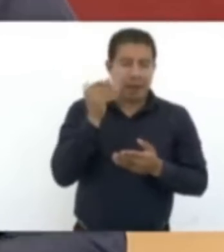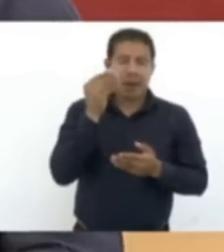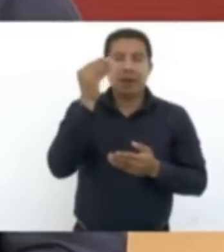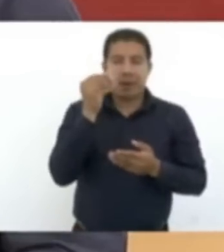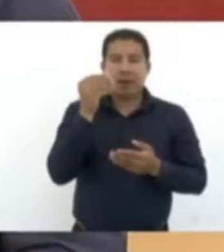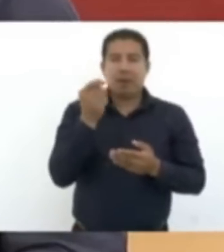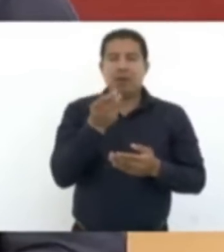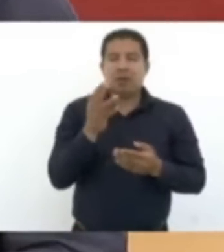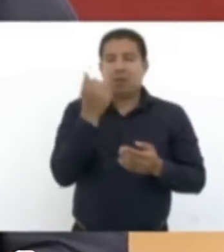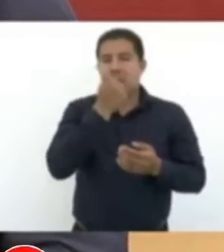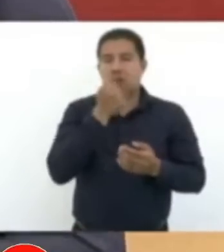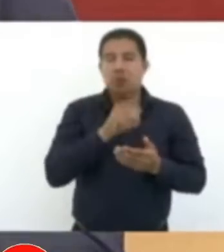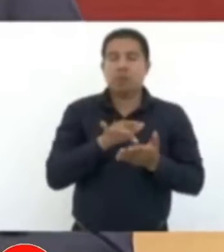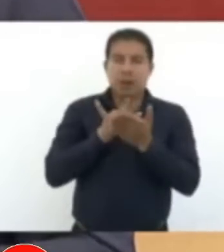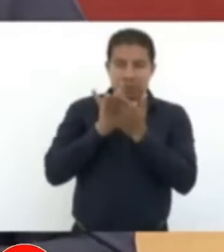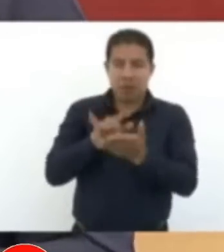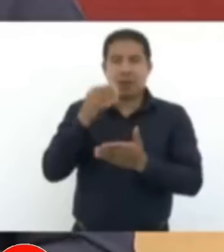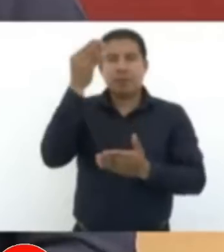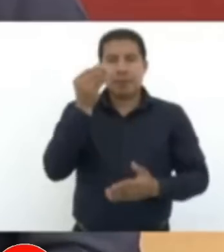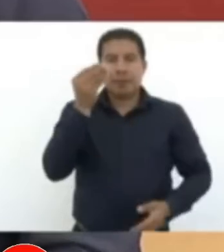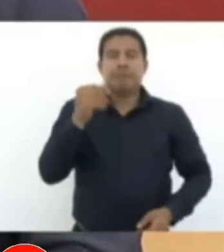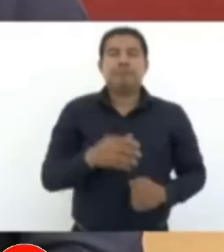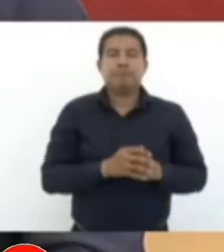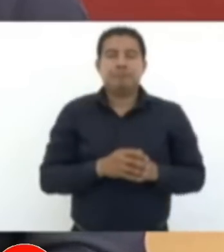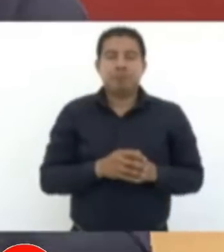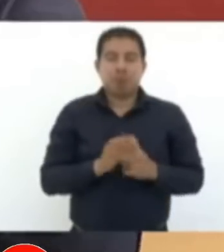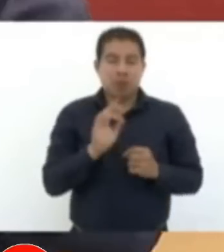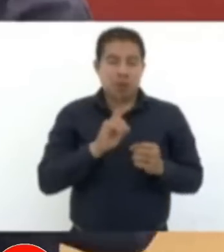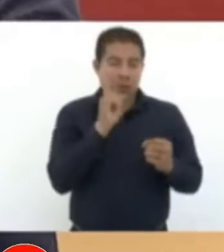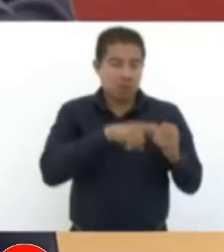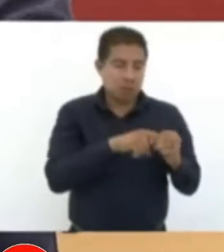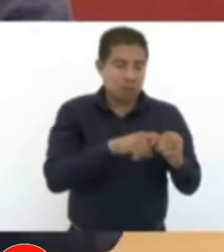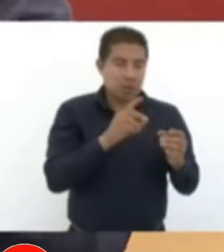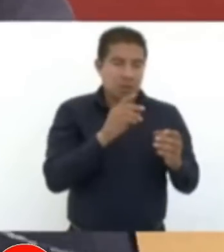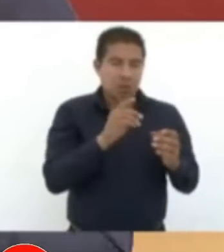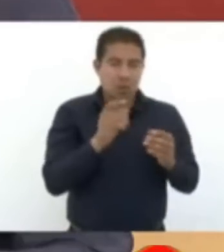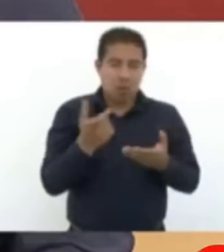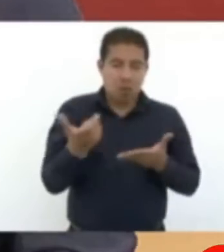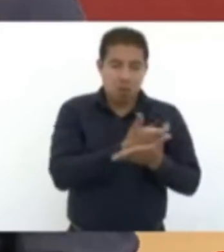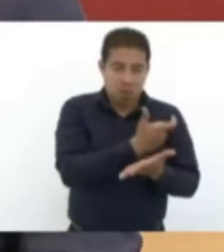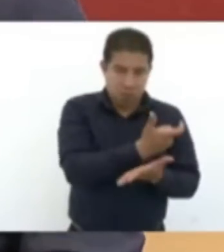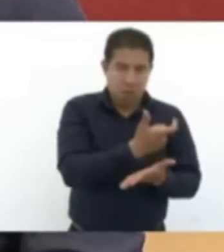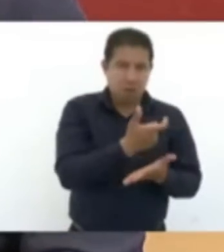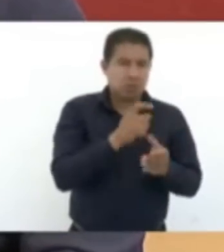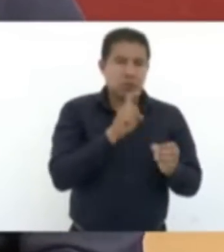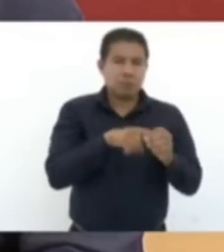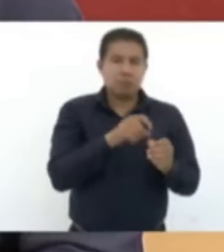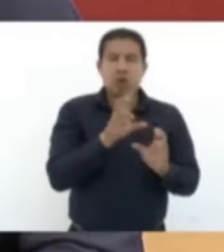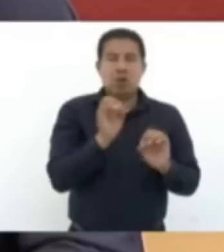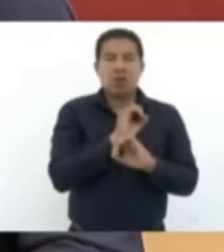universidad. No solo no se cobra la colegiatura, sino se le da su beca.